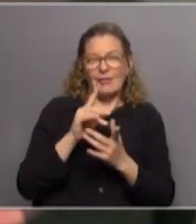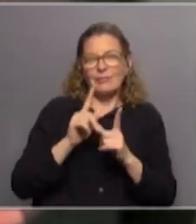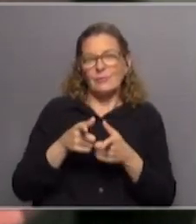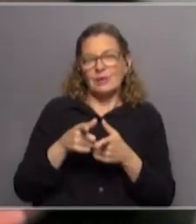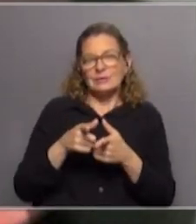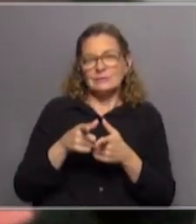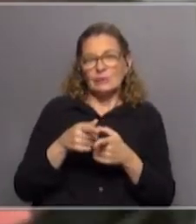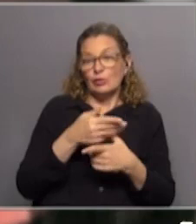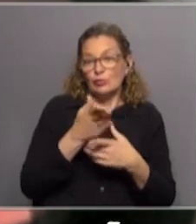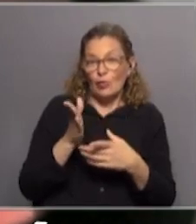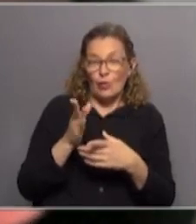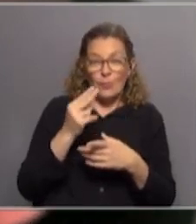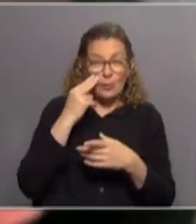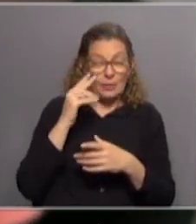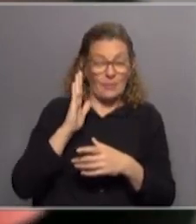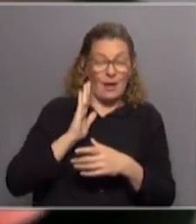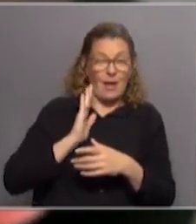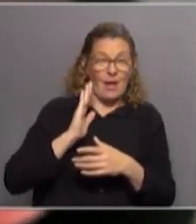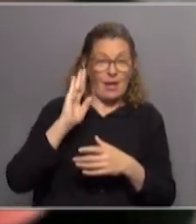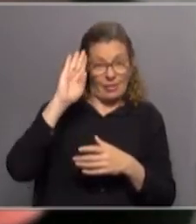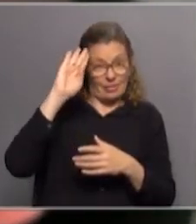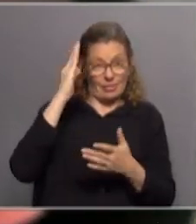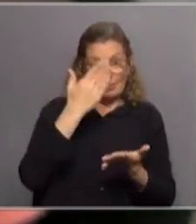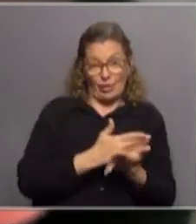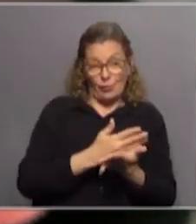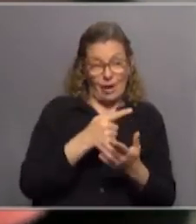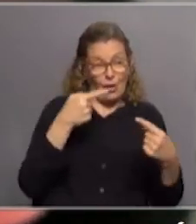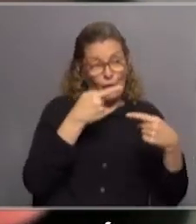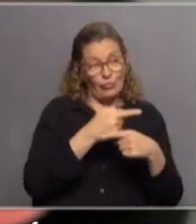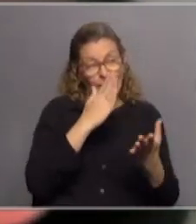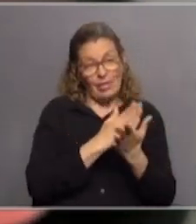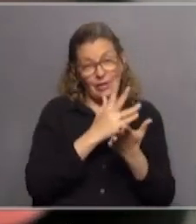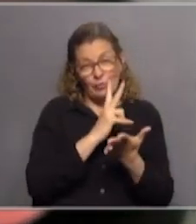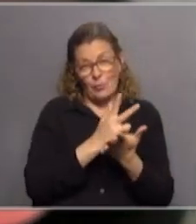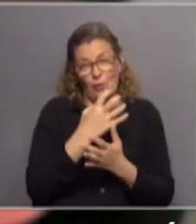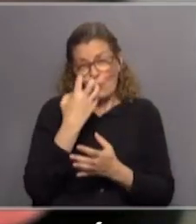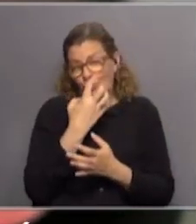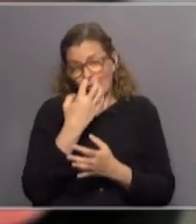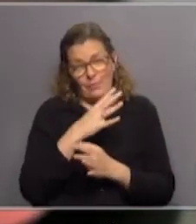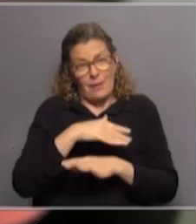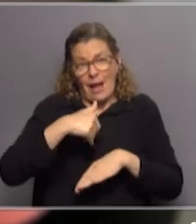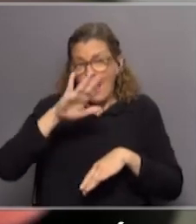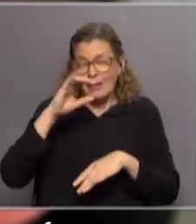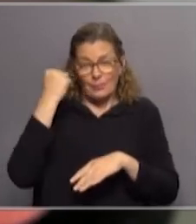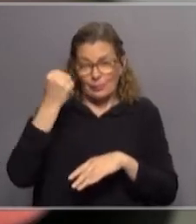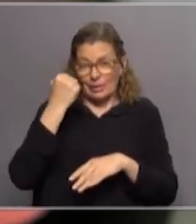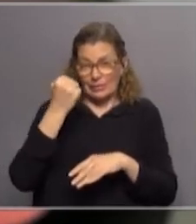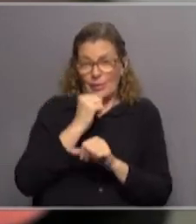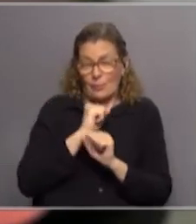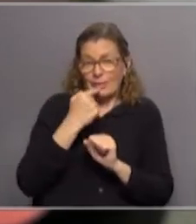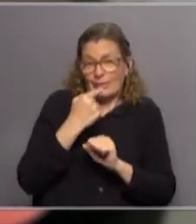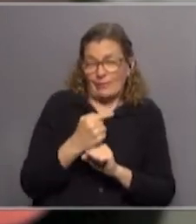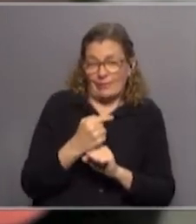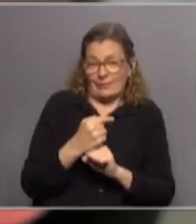crímenes de lesa humanidad, en el entendido que además son crímenes más graves que puede considerar